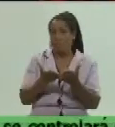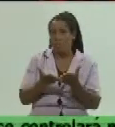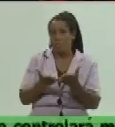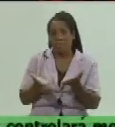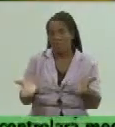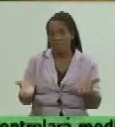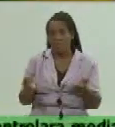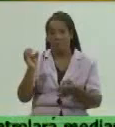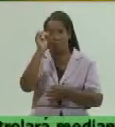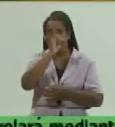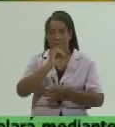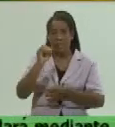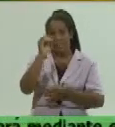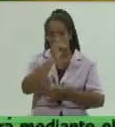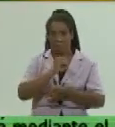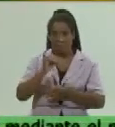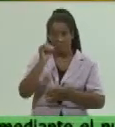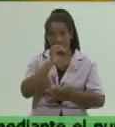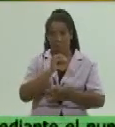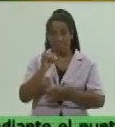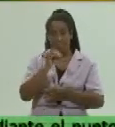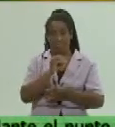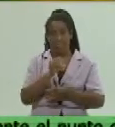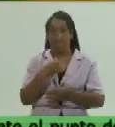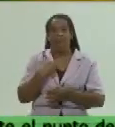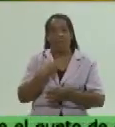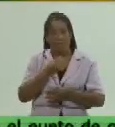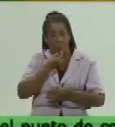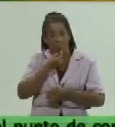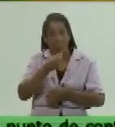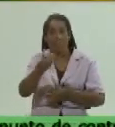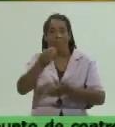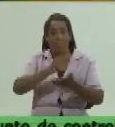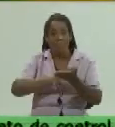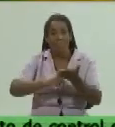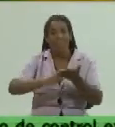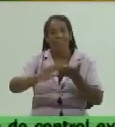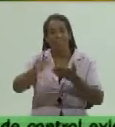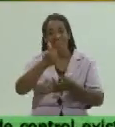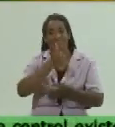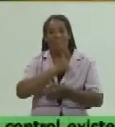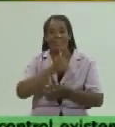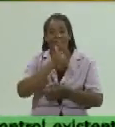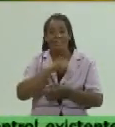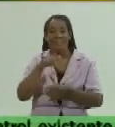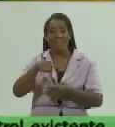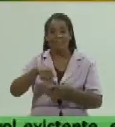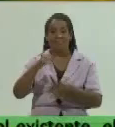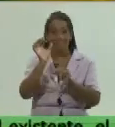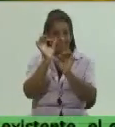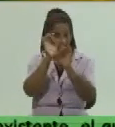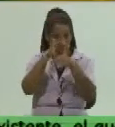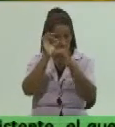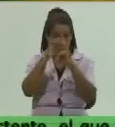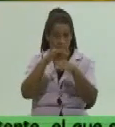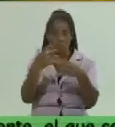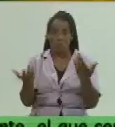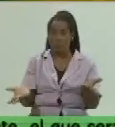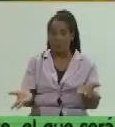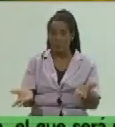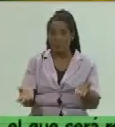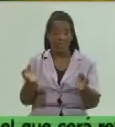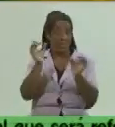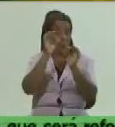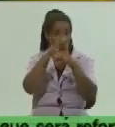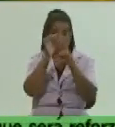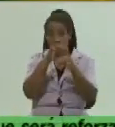organismos que propiciaron por supuesto el poder contar con ese laboratorio con esas condiciones que tiene hoy ese laboratorio